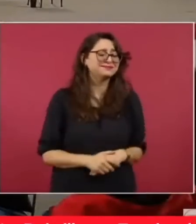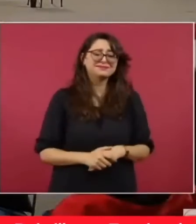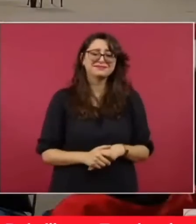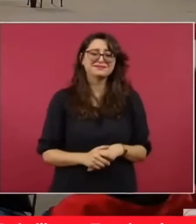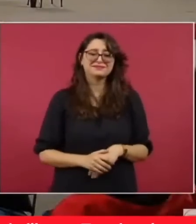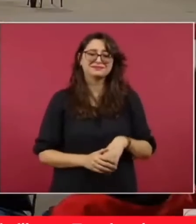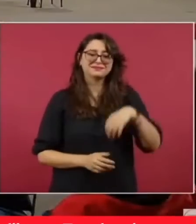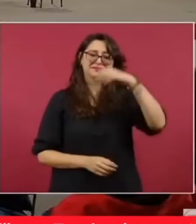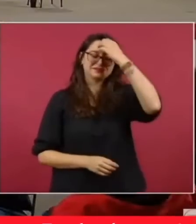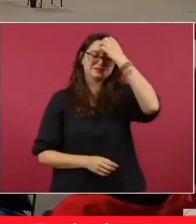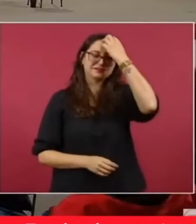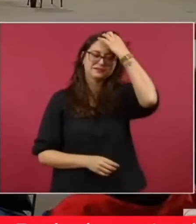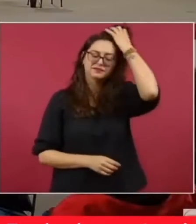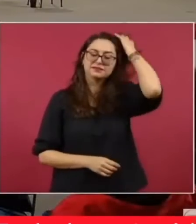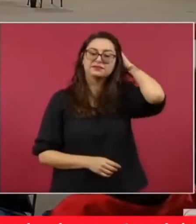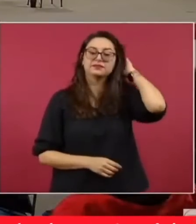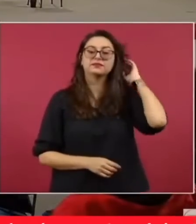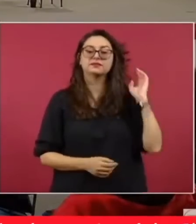Vamos con la siguiente.